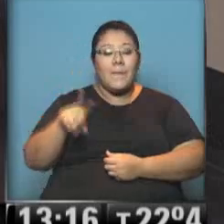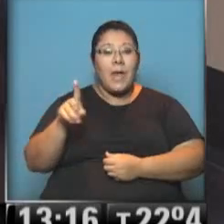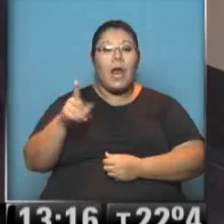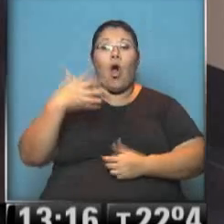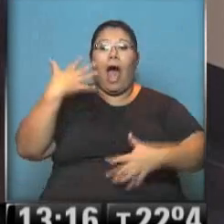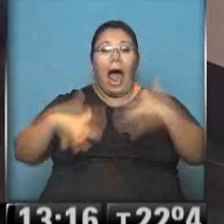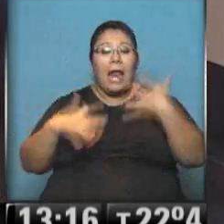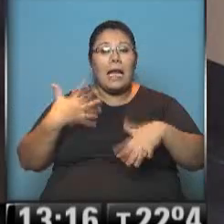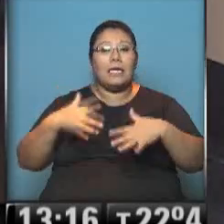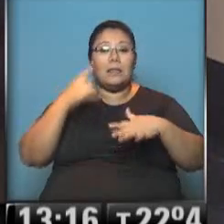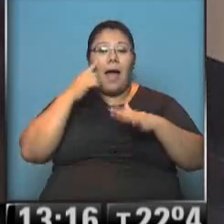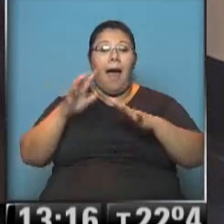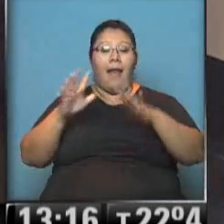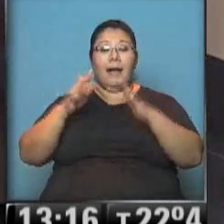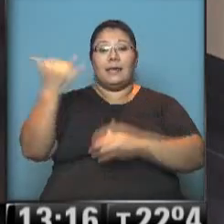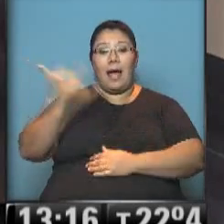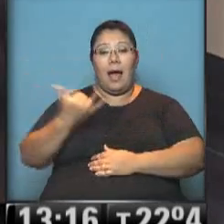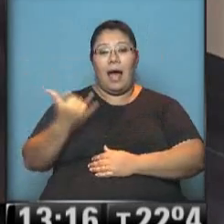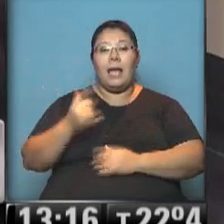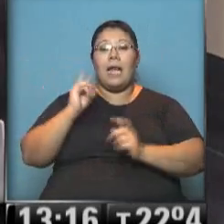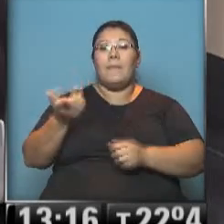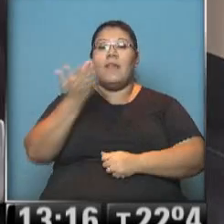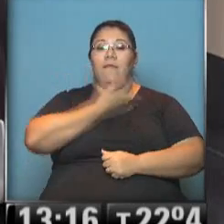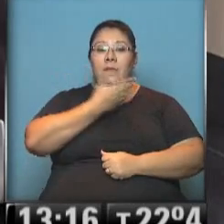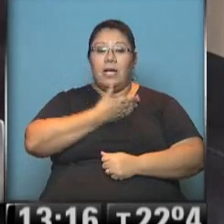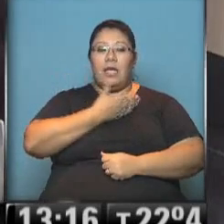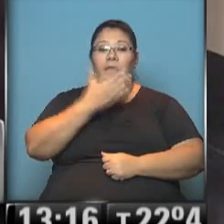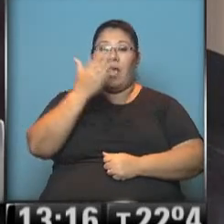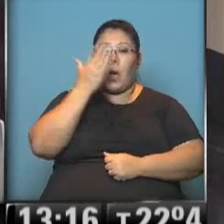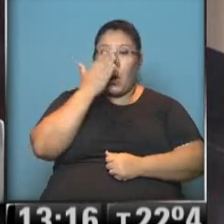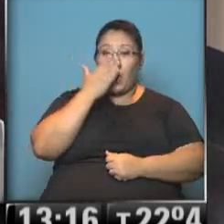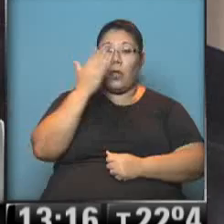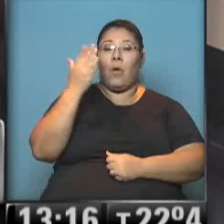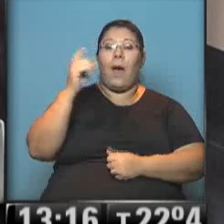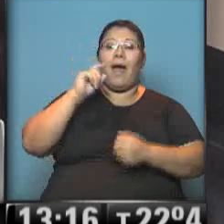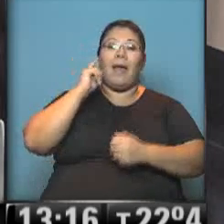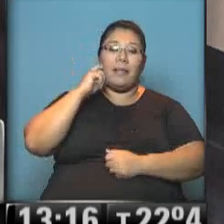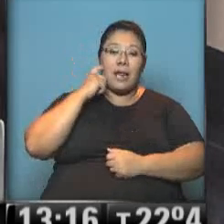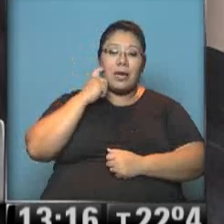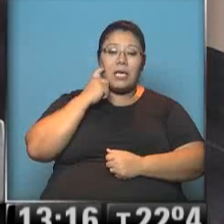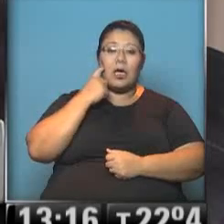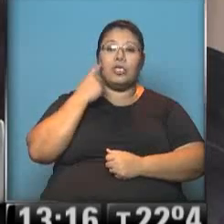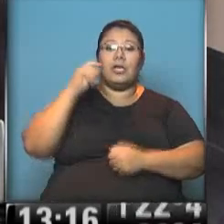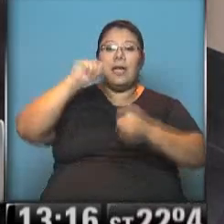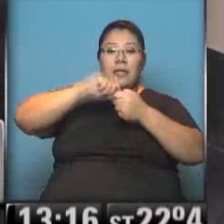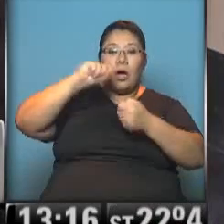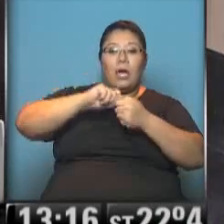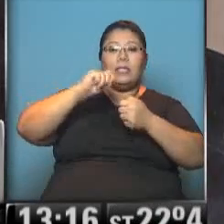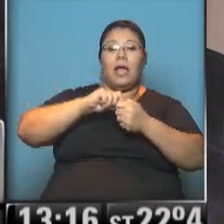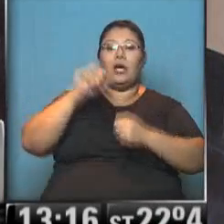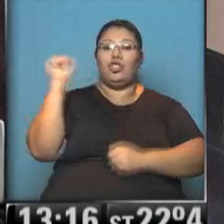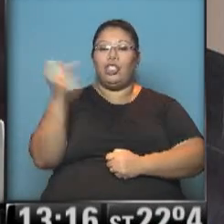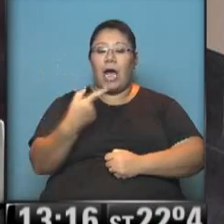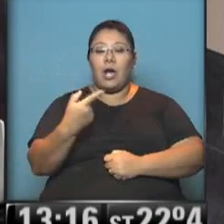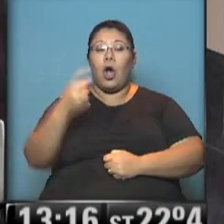provincia de Córdoba, también para Santa Fe, para Entre Ríos, para Santiago del Estero, sur de Chaco y sur de Corrientes. En estos momentos las tormentas más fuertes se encuentran